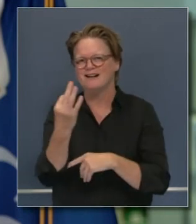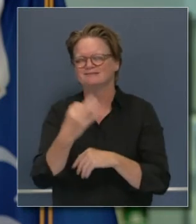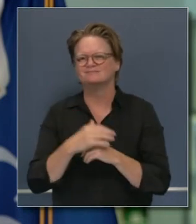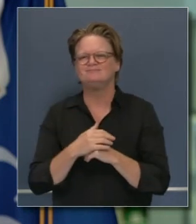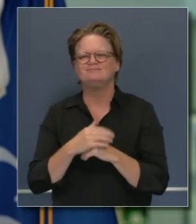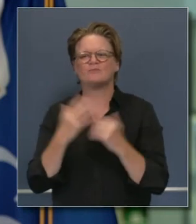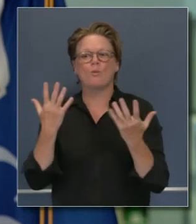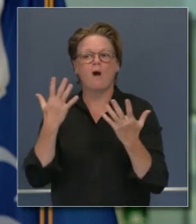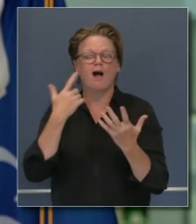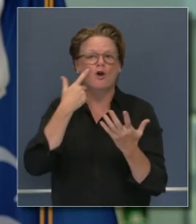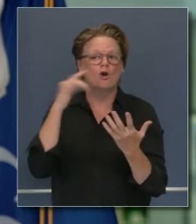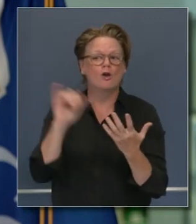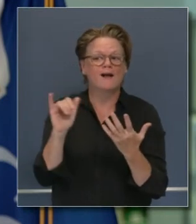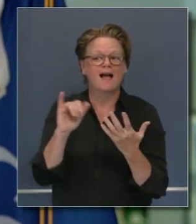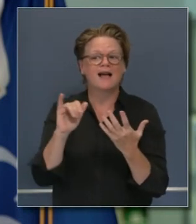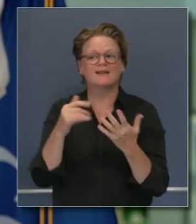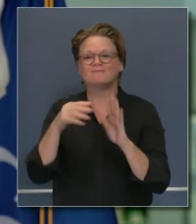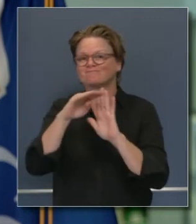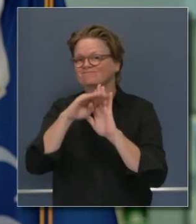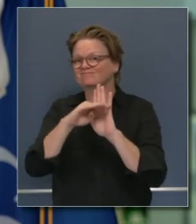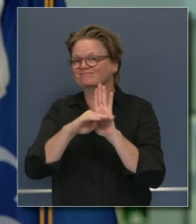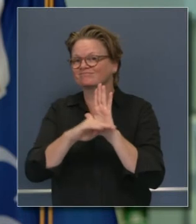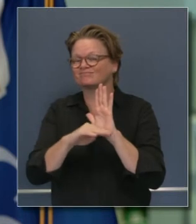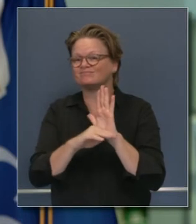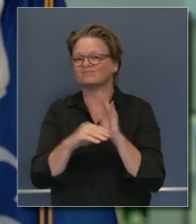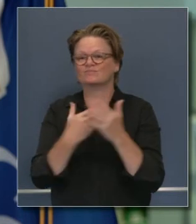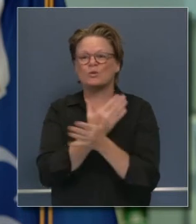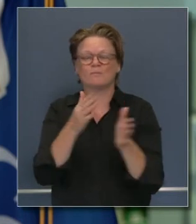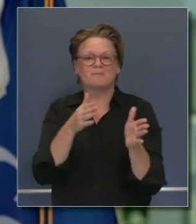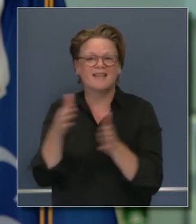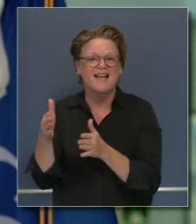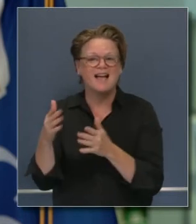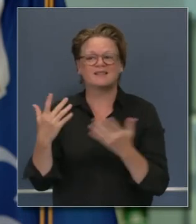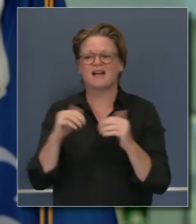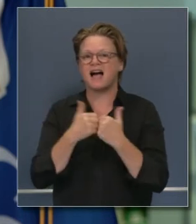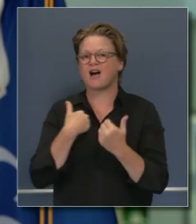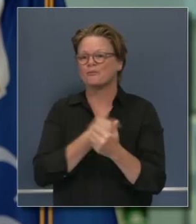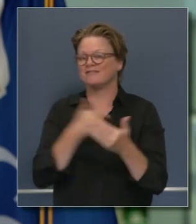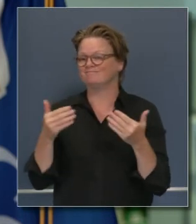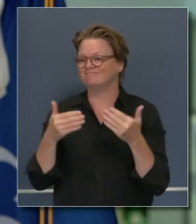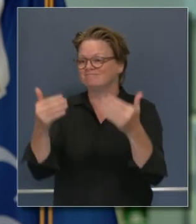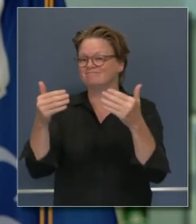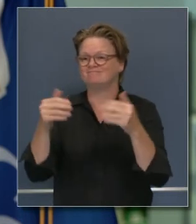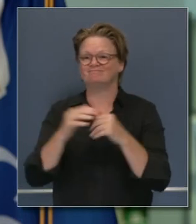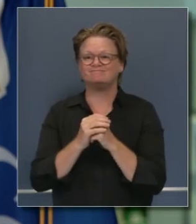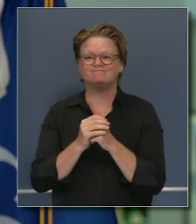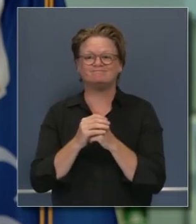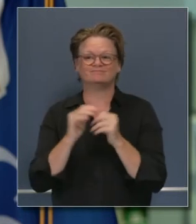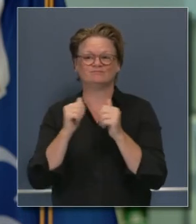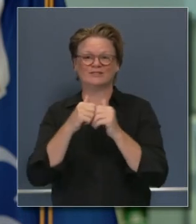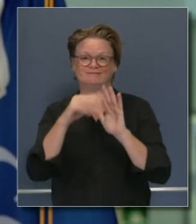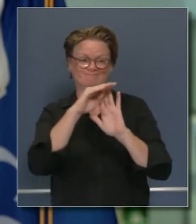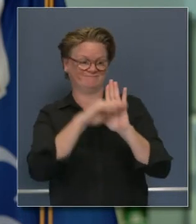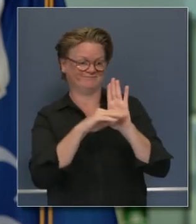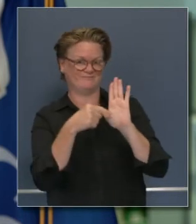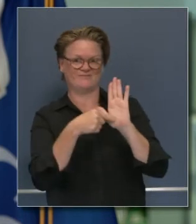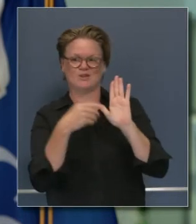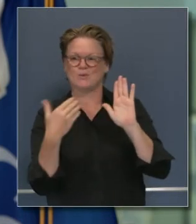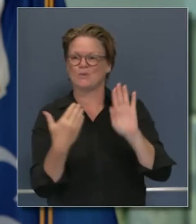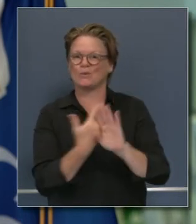iluminarles y de hacerles saber cómo será esa fase y cómo avanzaremos con ciertas reaperturas